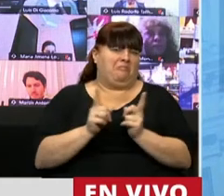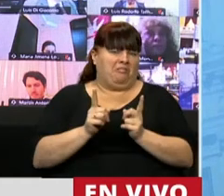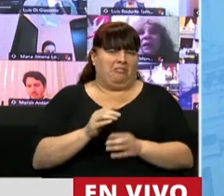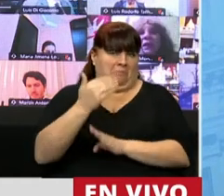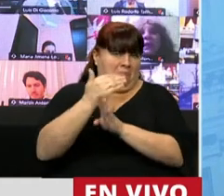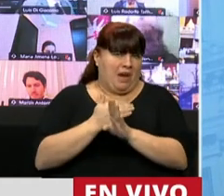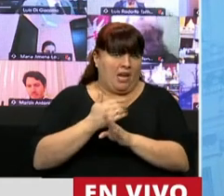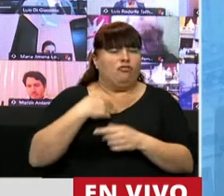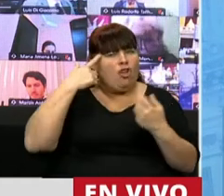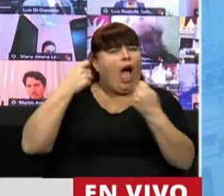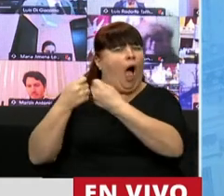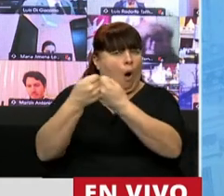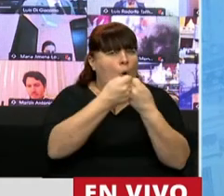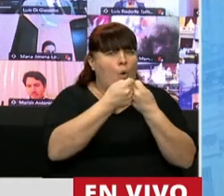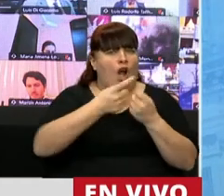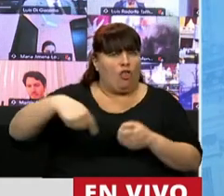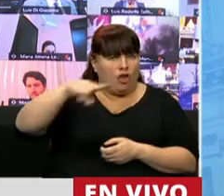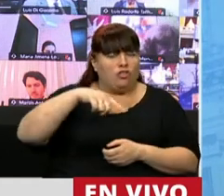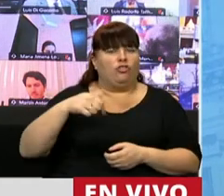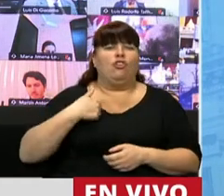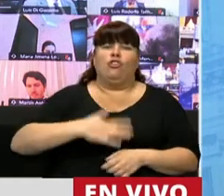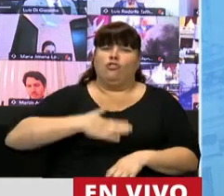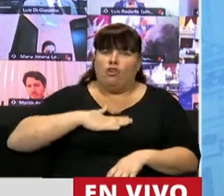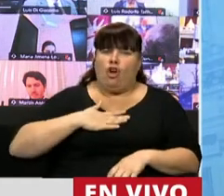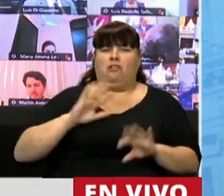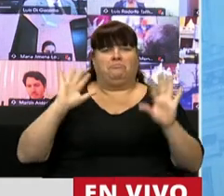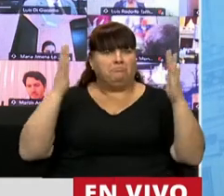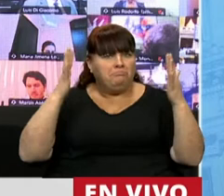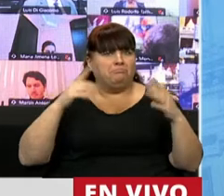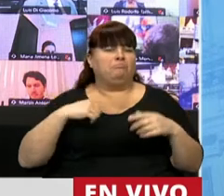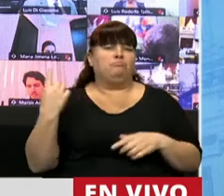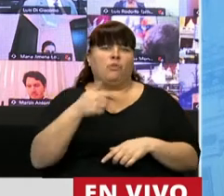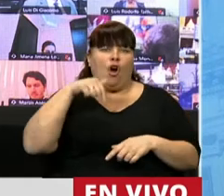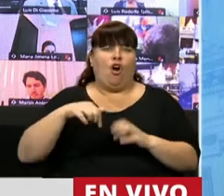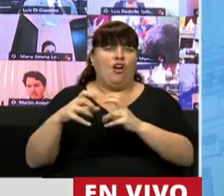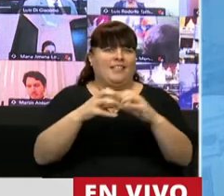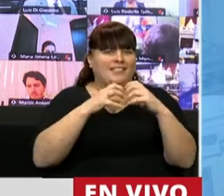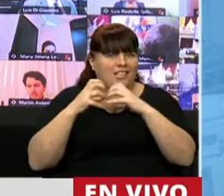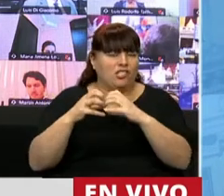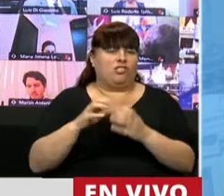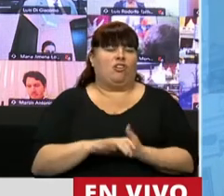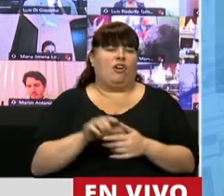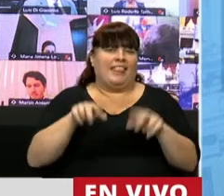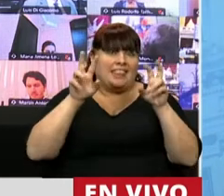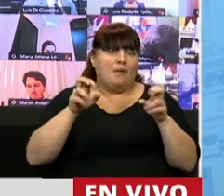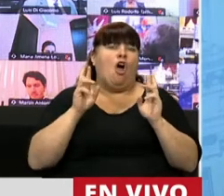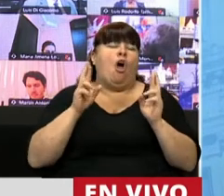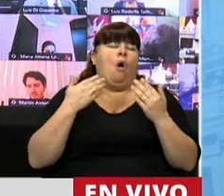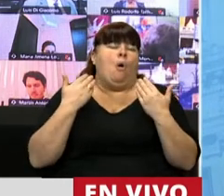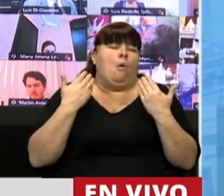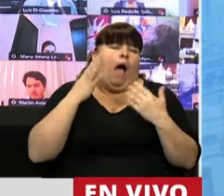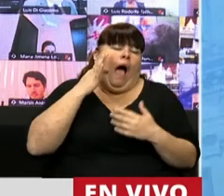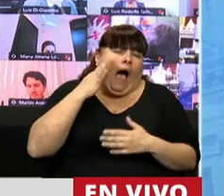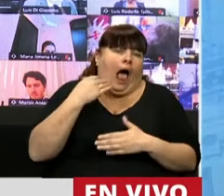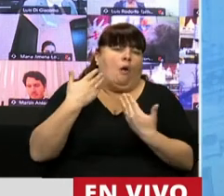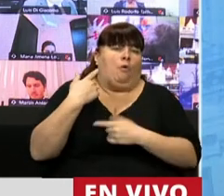con muchos de ellos. Que celebro y que estemos tratando esto, que por lo menos nos demos la oportunidad